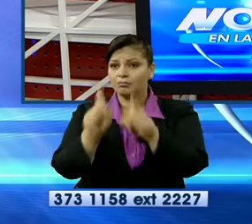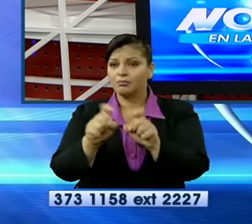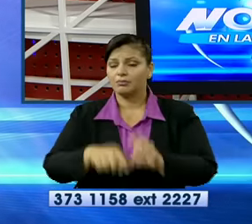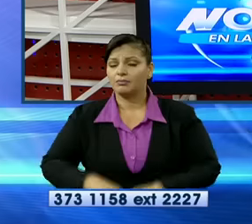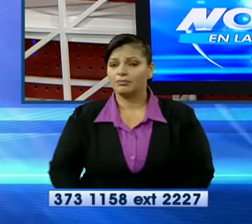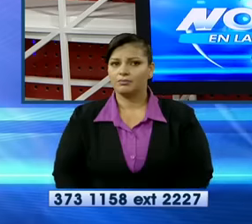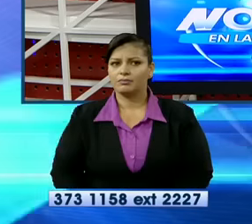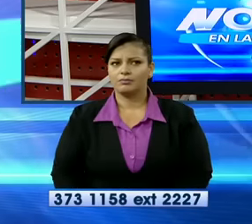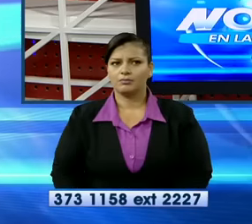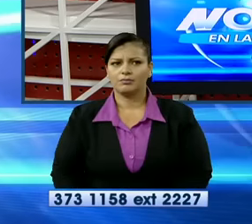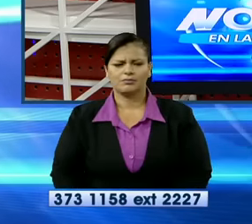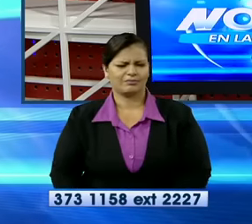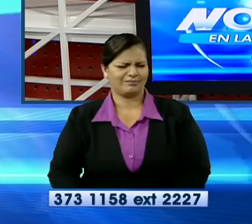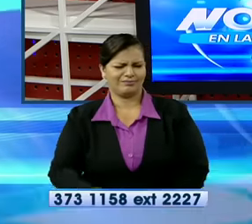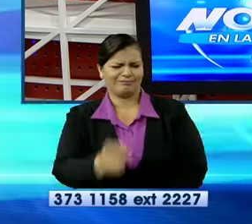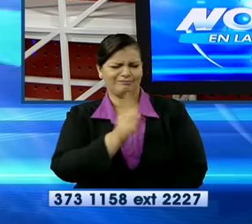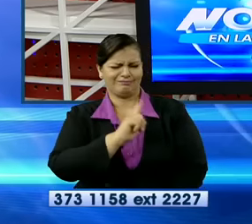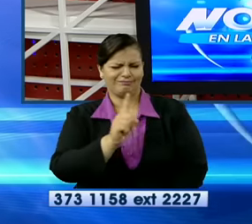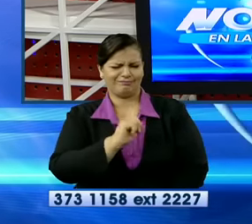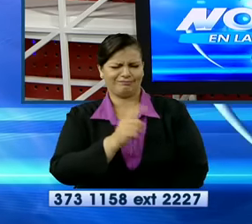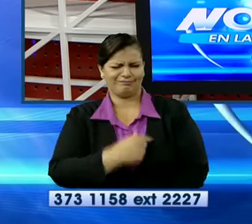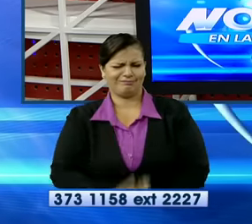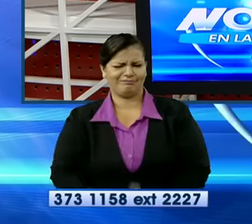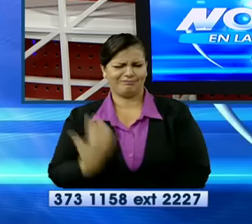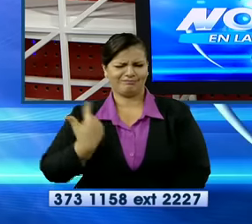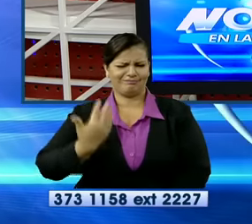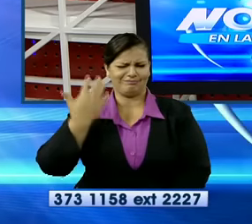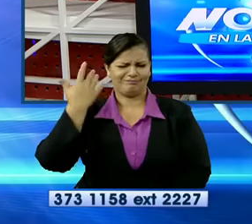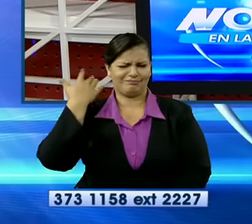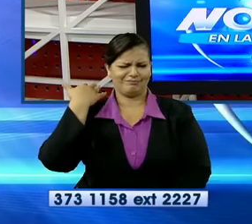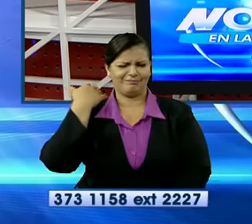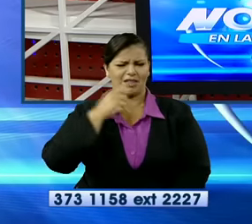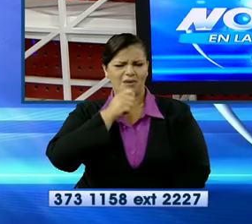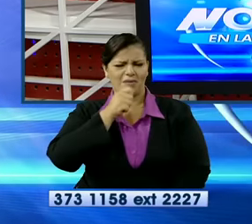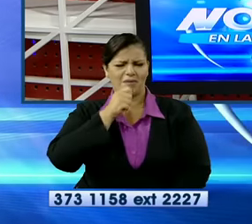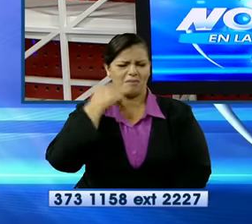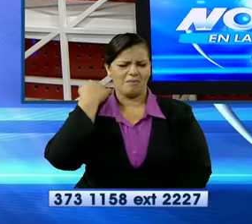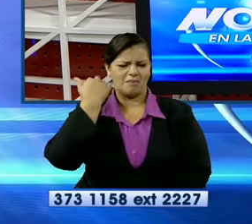¿Ah? Por supuesto que no, Hugo. Ah, usted sale todos los días, ¿no es cierto? Está saliendo.